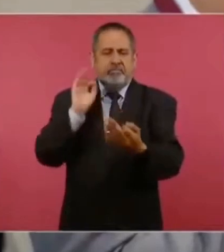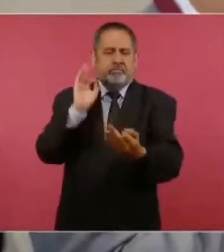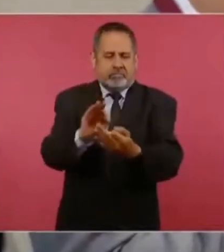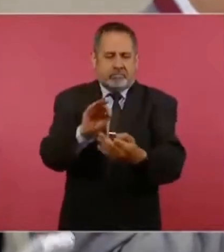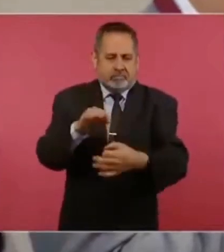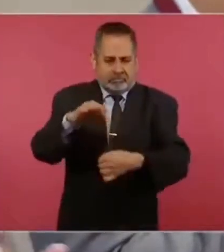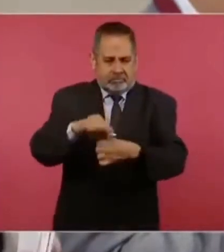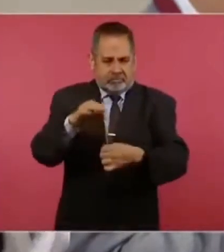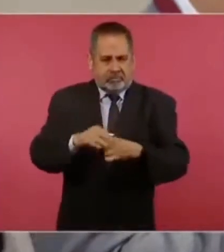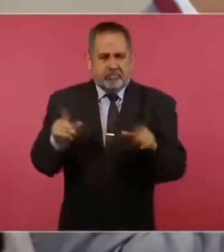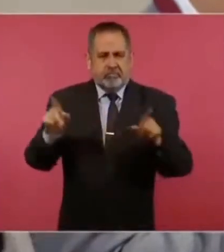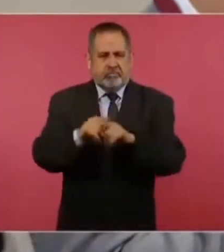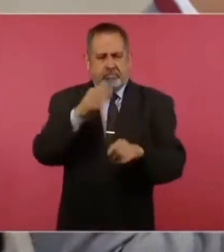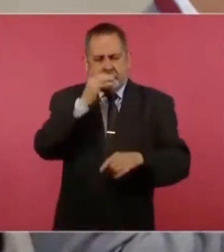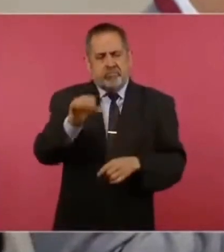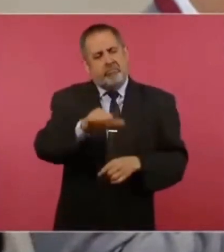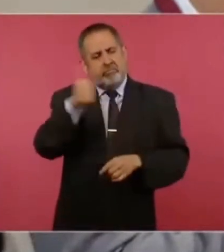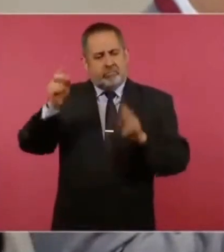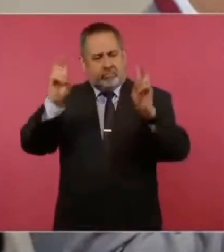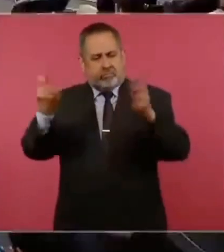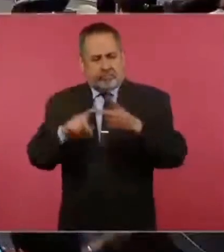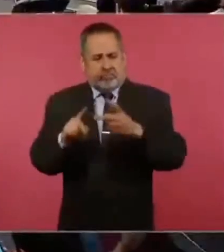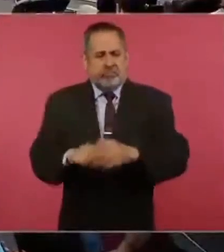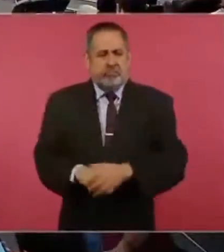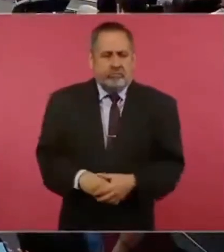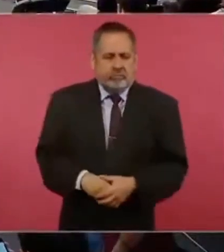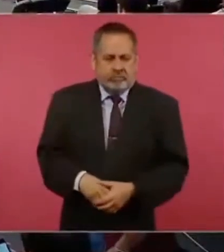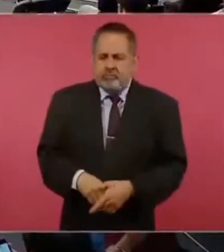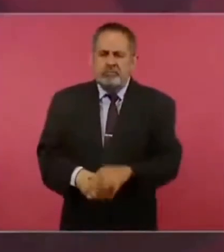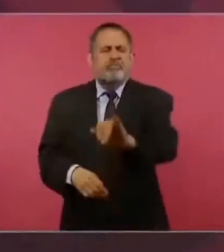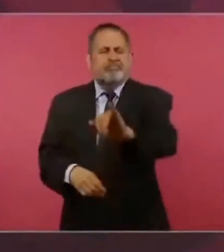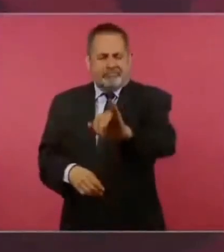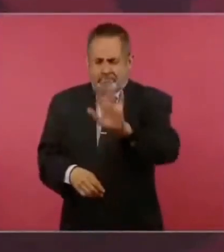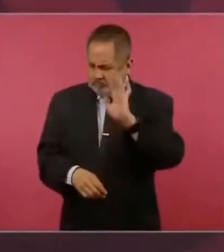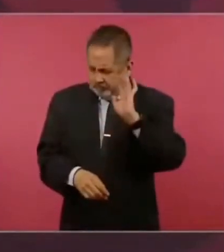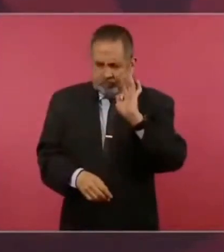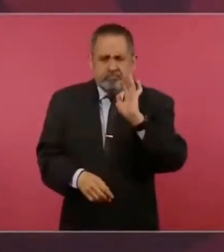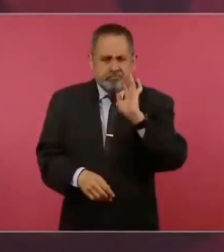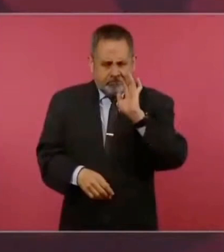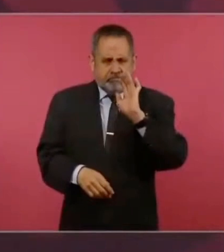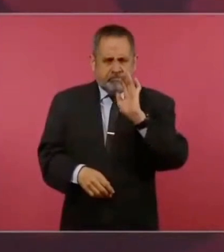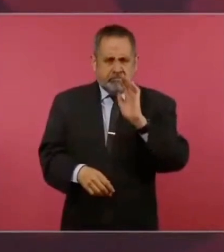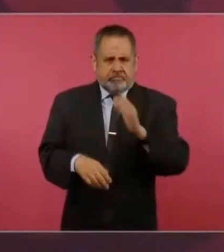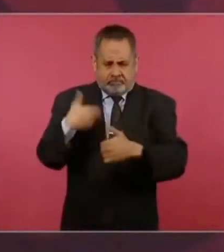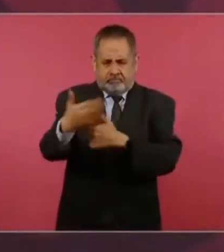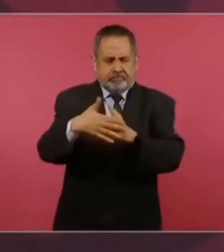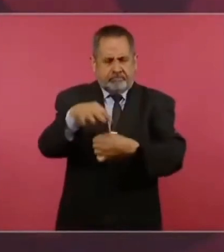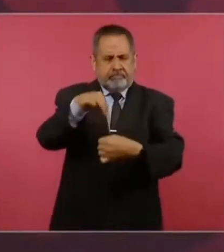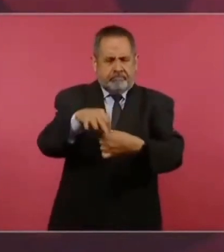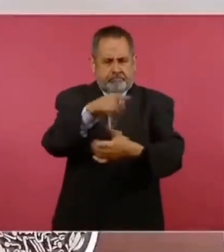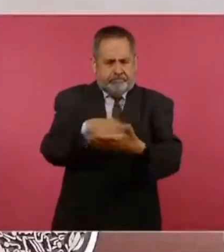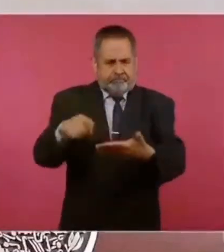celebrar. Y si me permite otro tema. Sí, pero van a haber elecciones